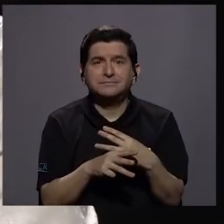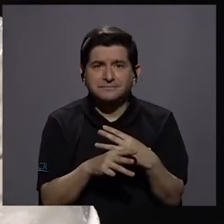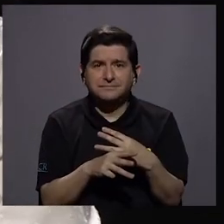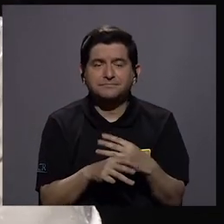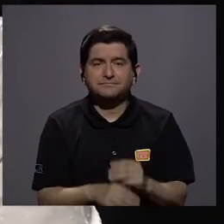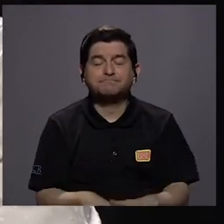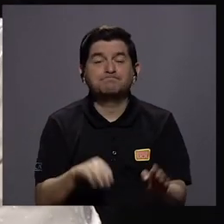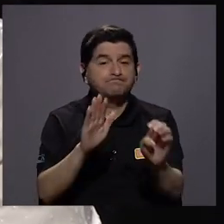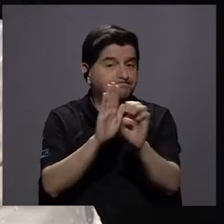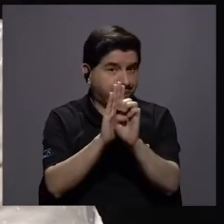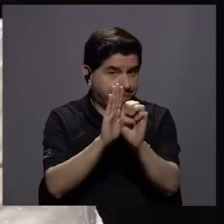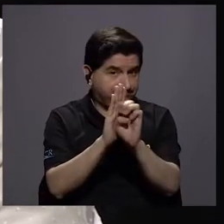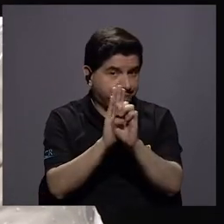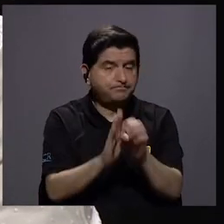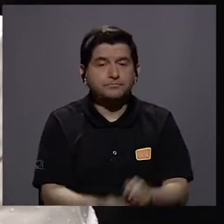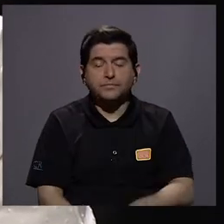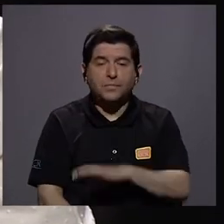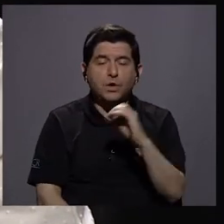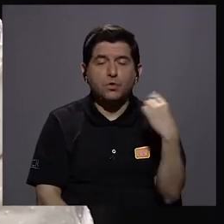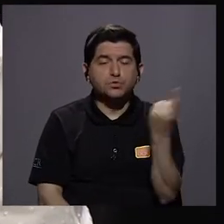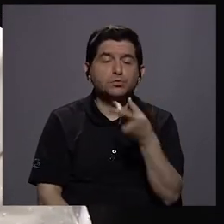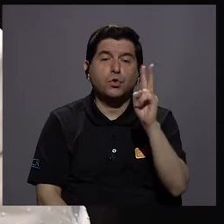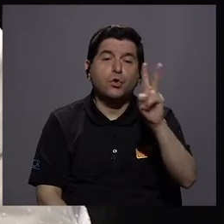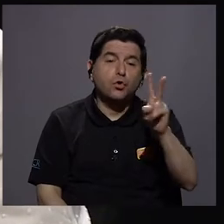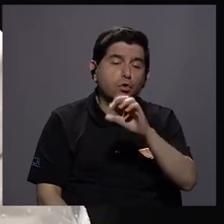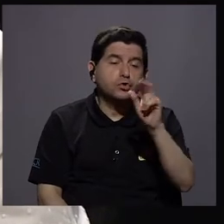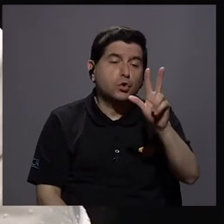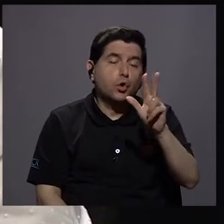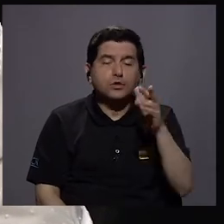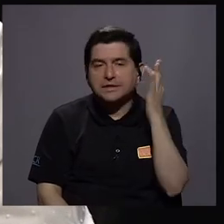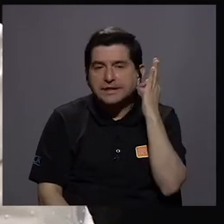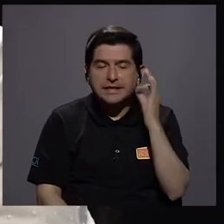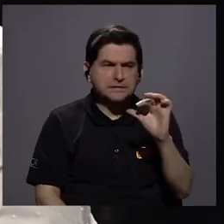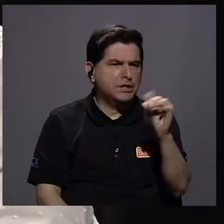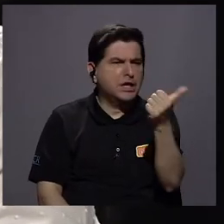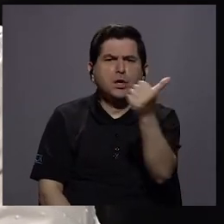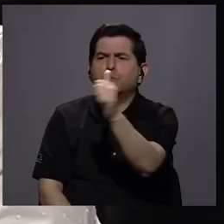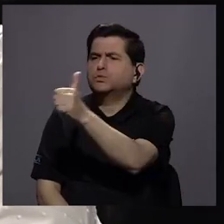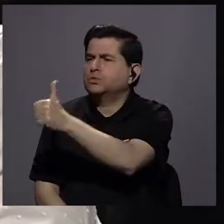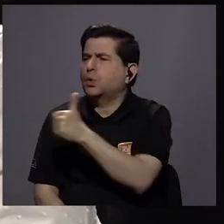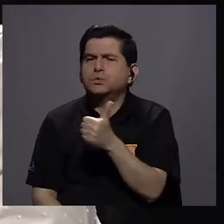Por ejemplo, o son solo dos o son solo tres y el resto,